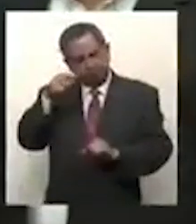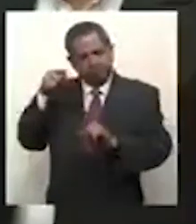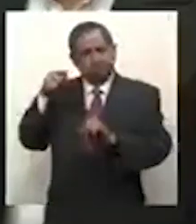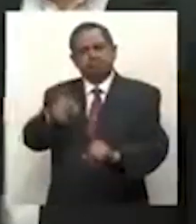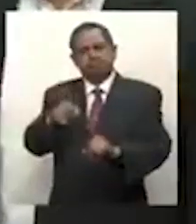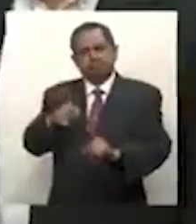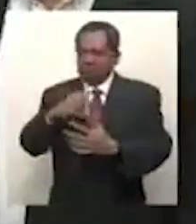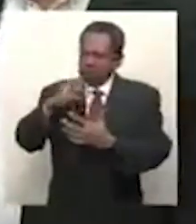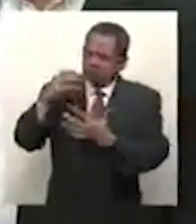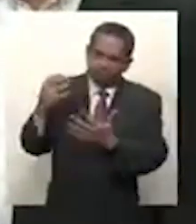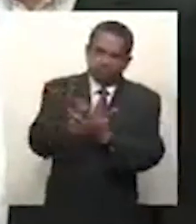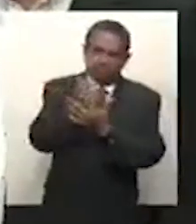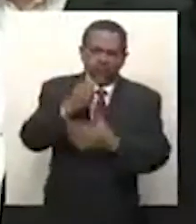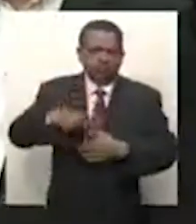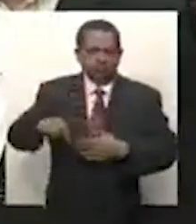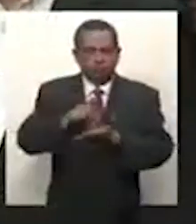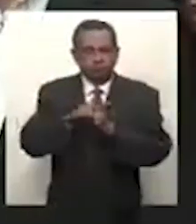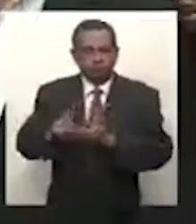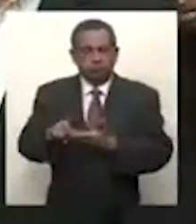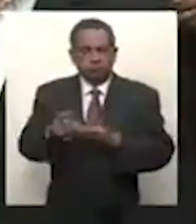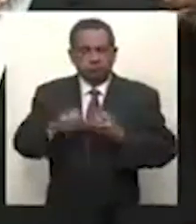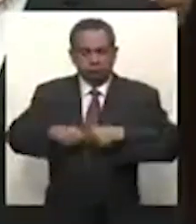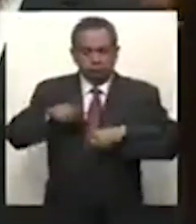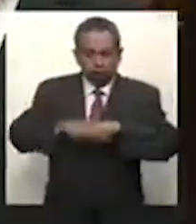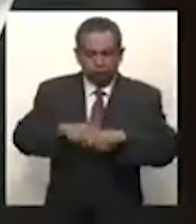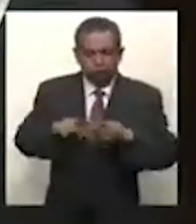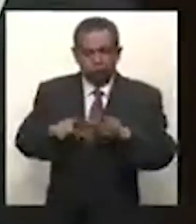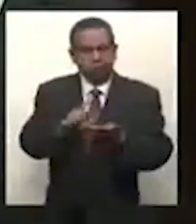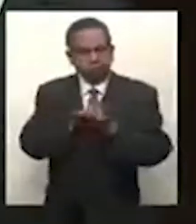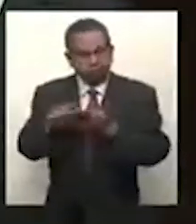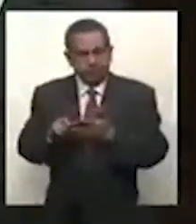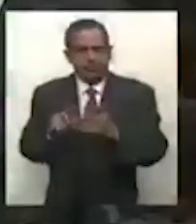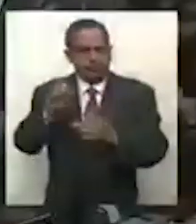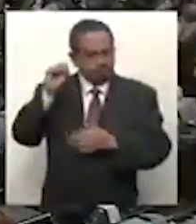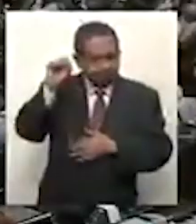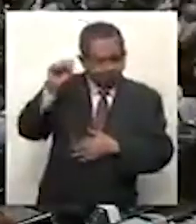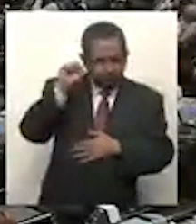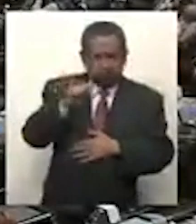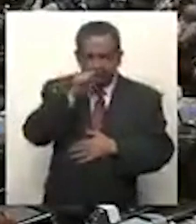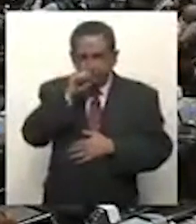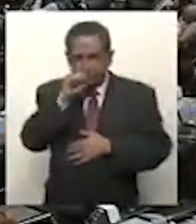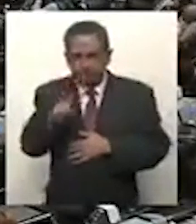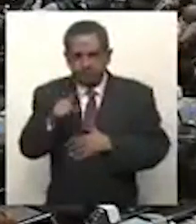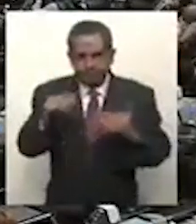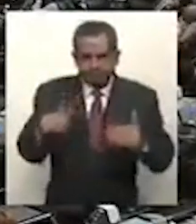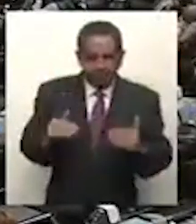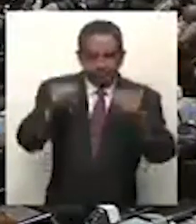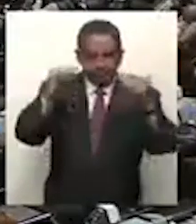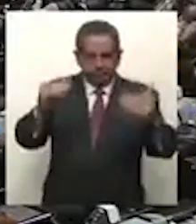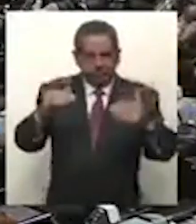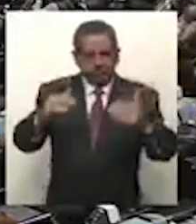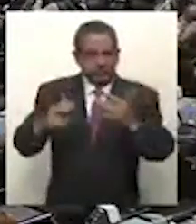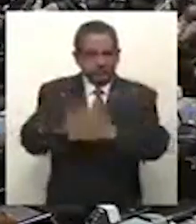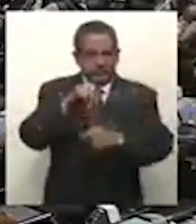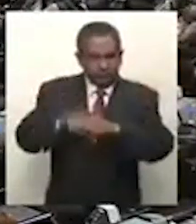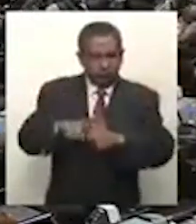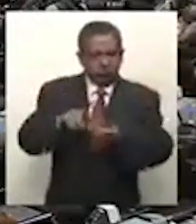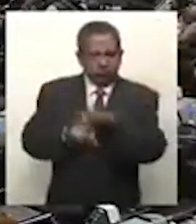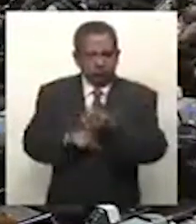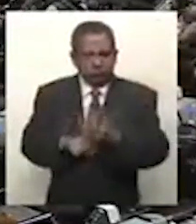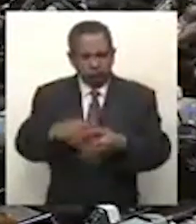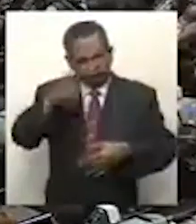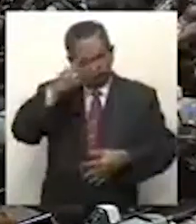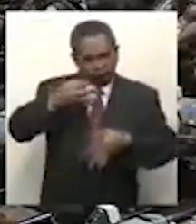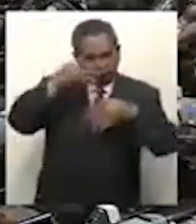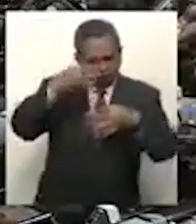a la conquista de los derechos sociales, los derechos laborales y sindicales, la soberanía nacional y popular, la